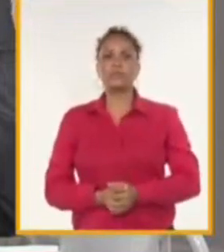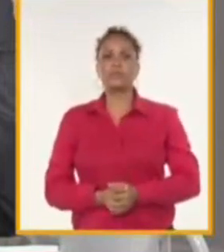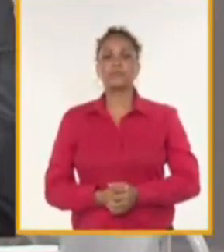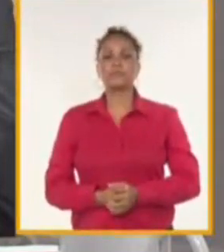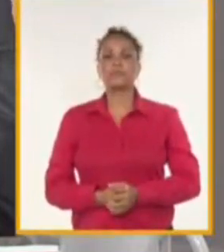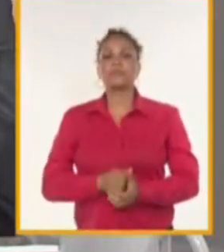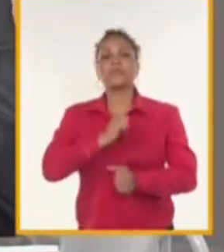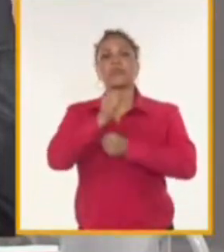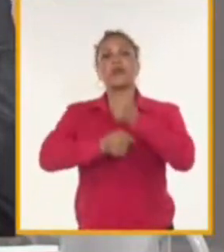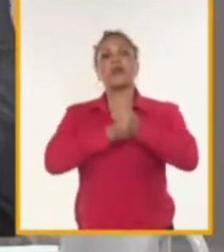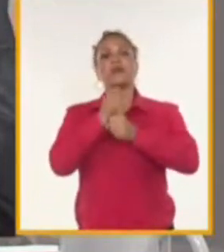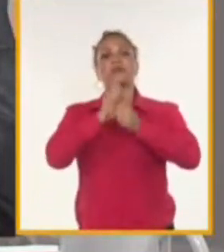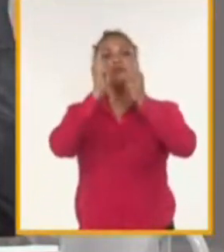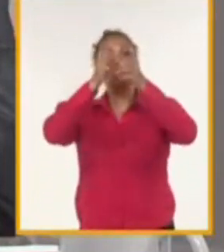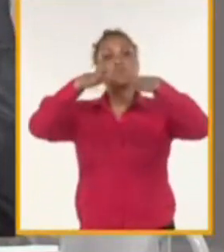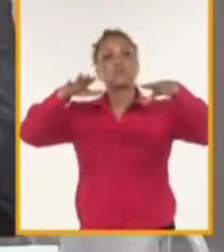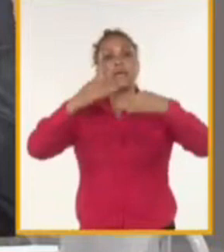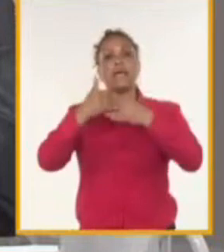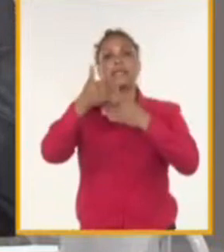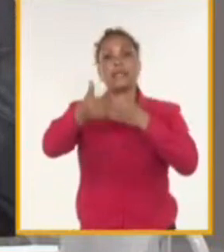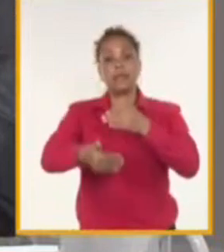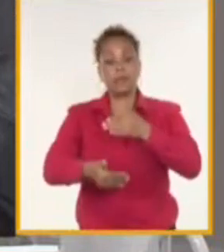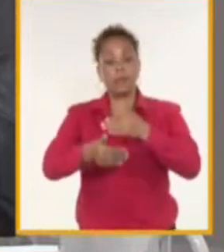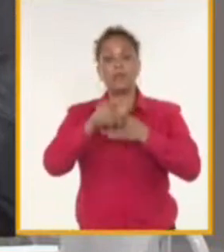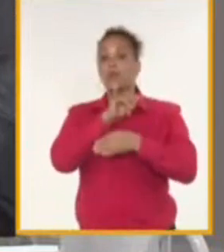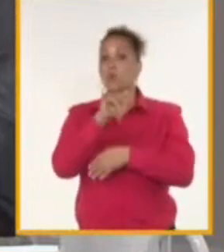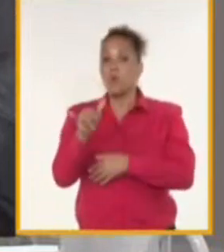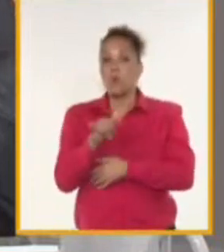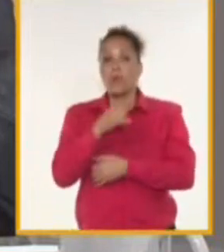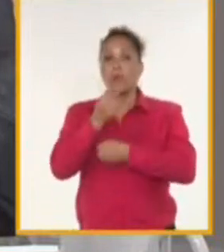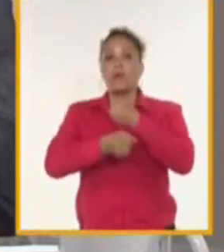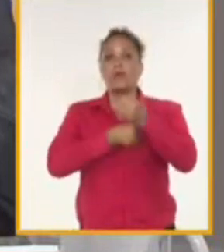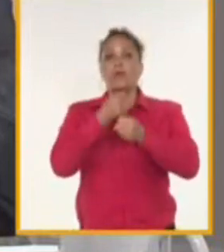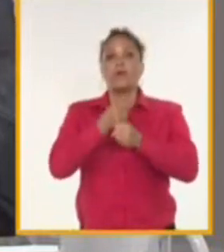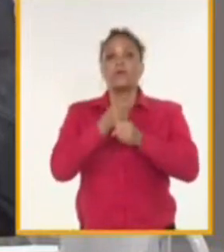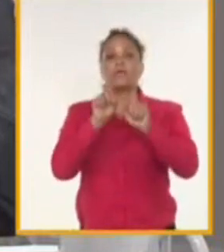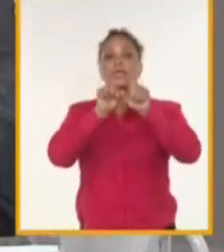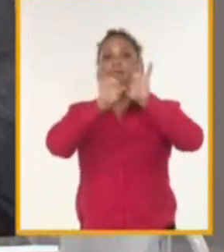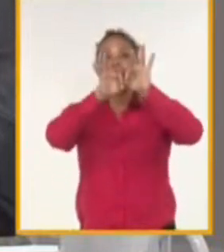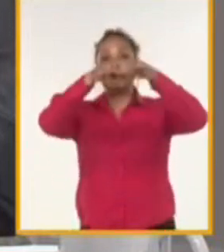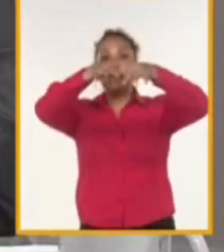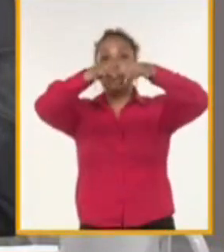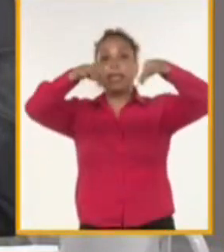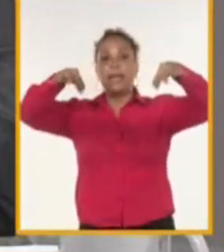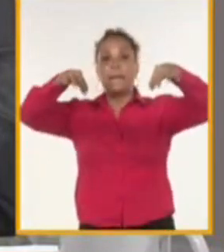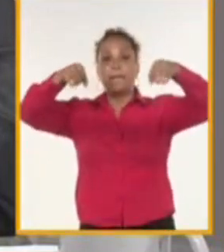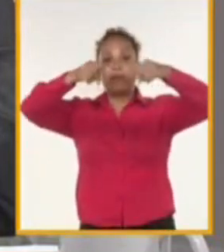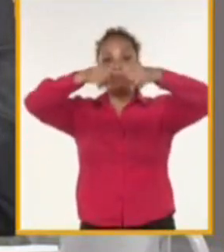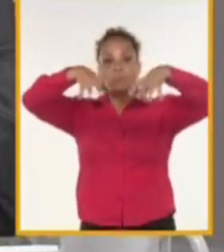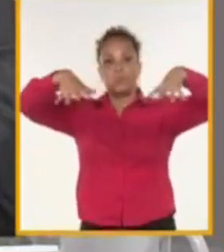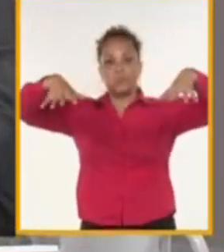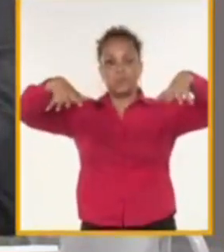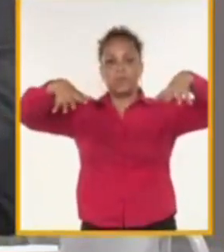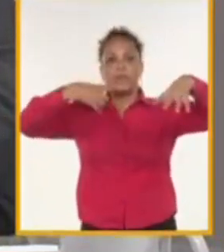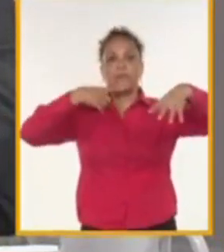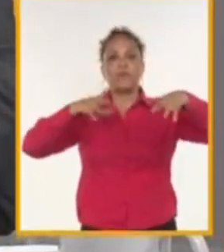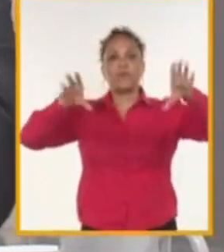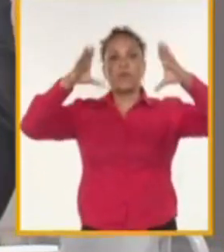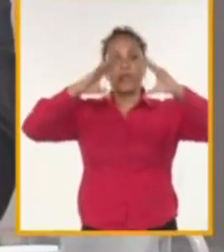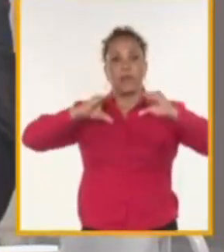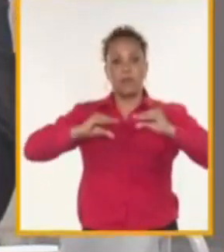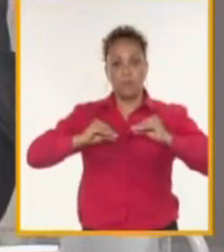utiliza en el alumbrado exterior de sus instalaciones lámparas LED con acumulación que les permite durante la noche